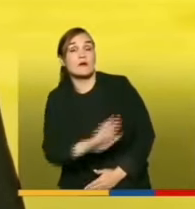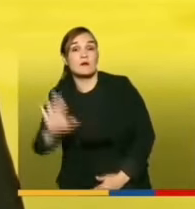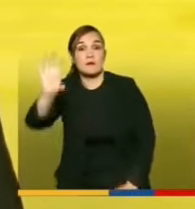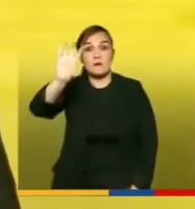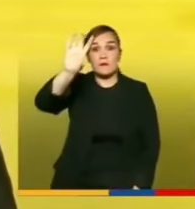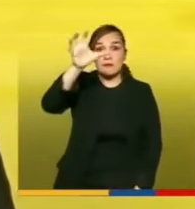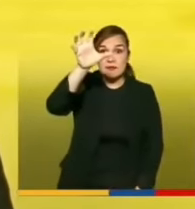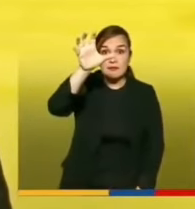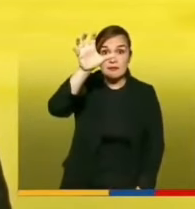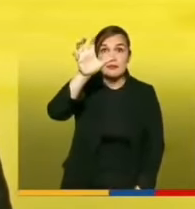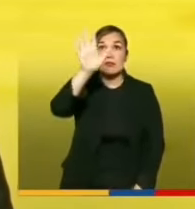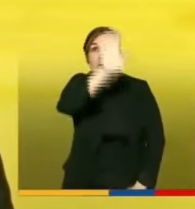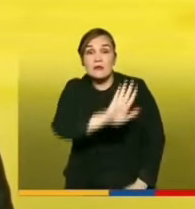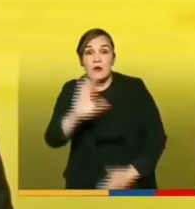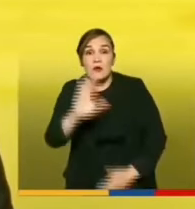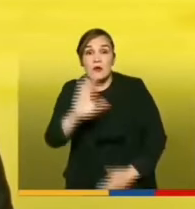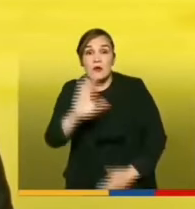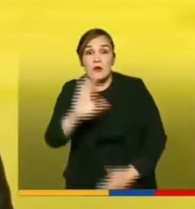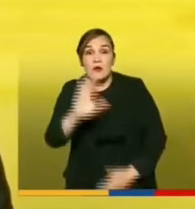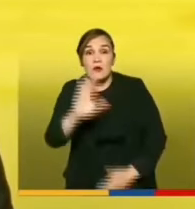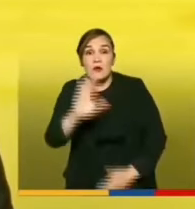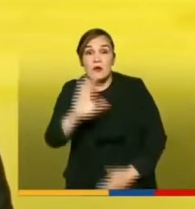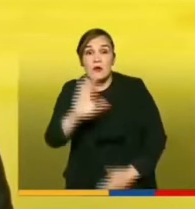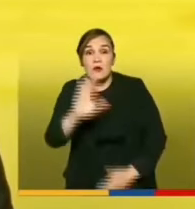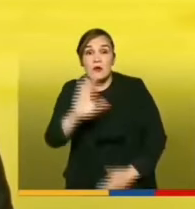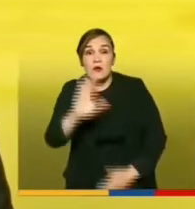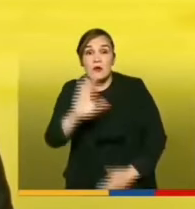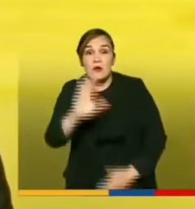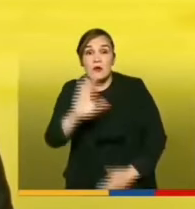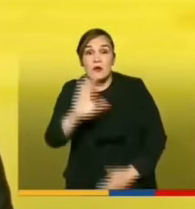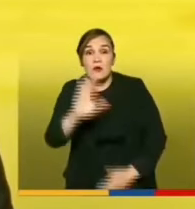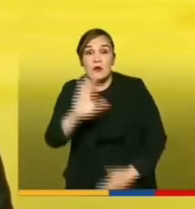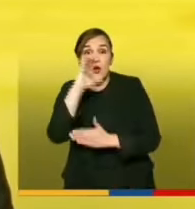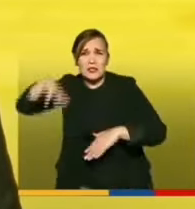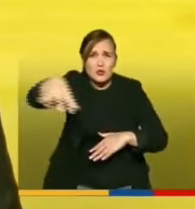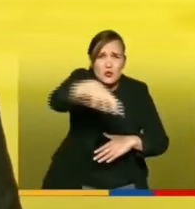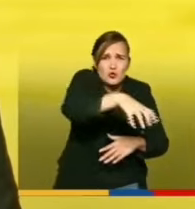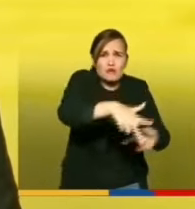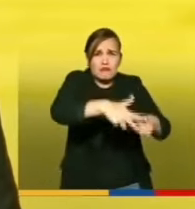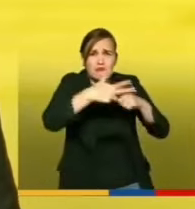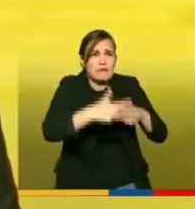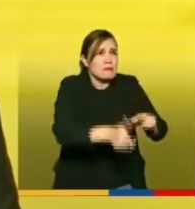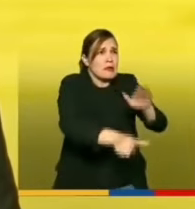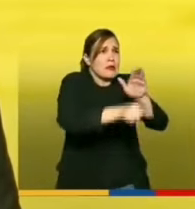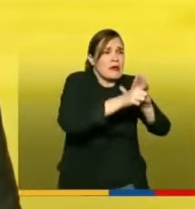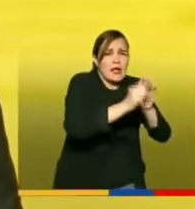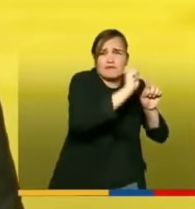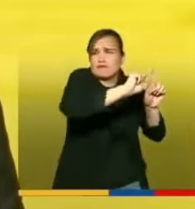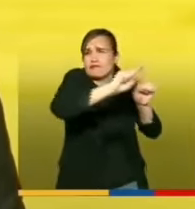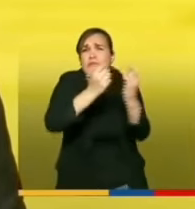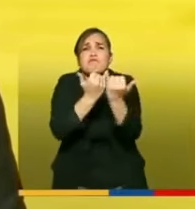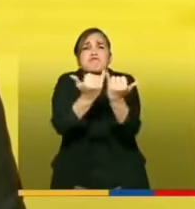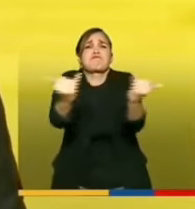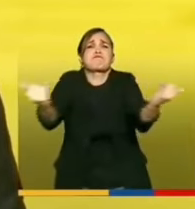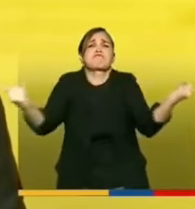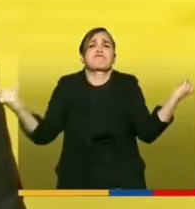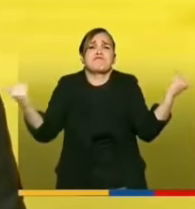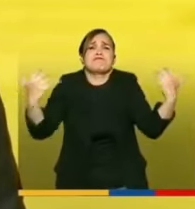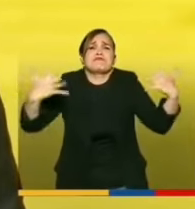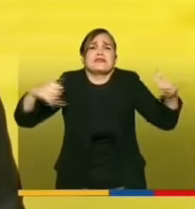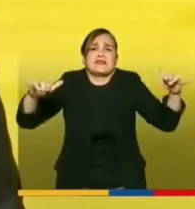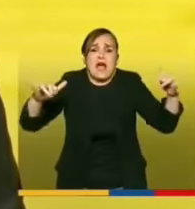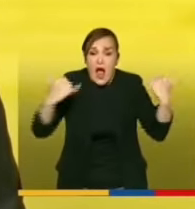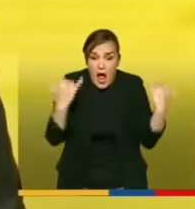el país tiene todas las herramientas institucionales para enfrentar los retos que enfrenta todo lo que